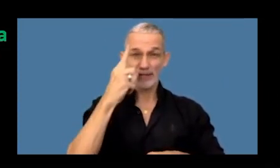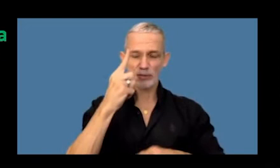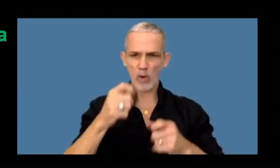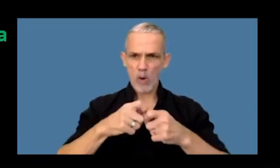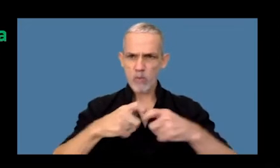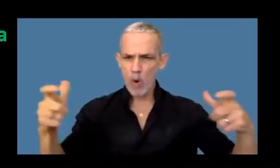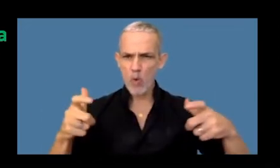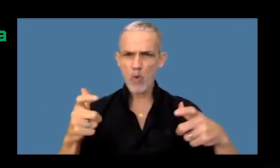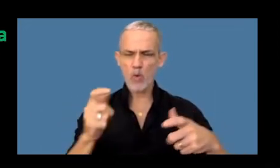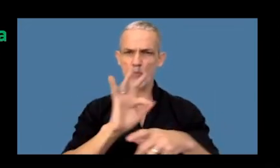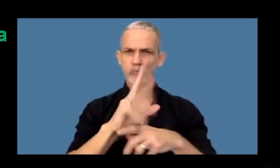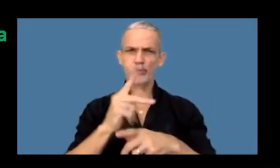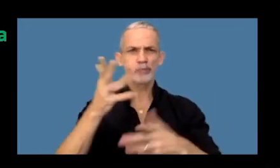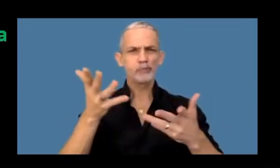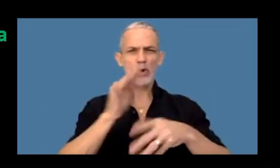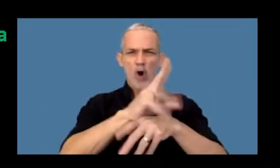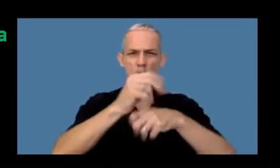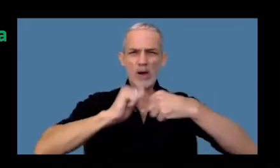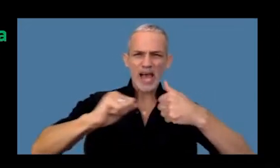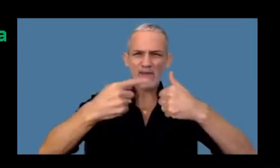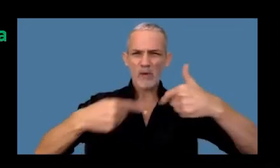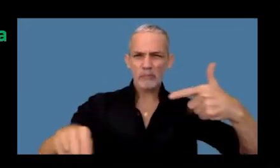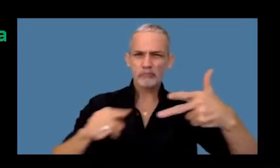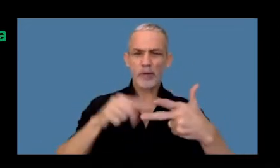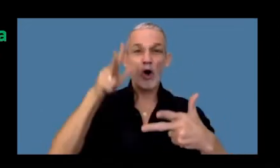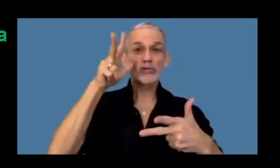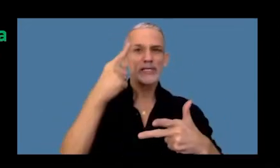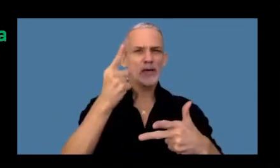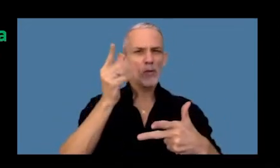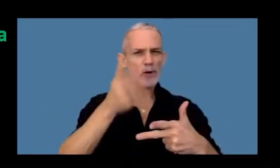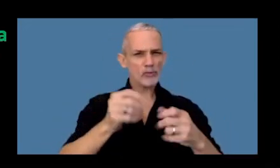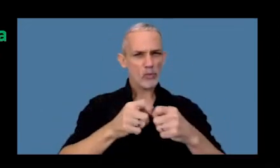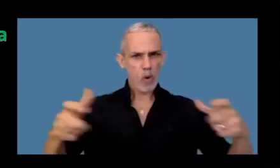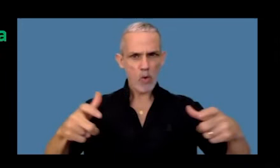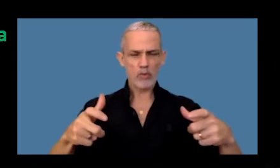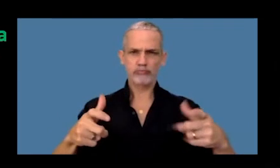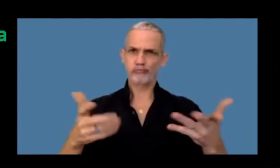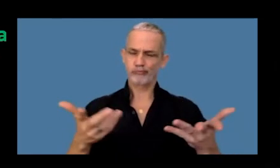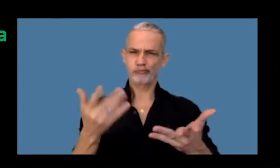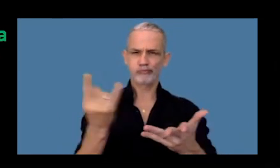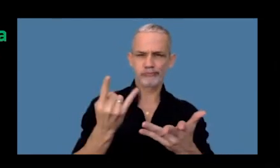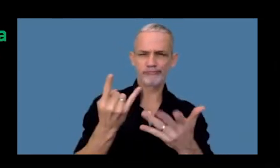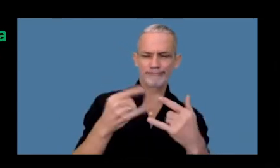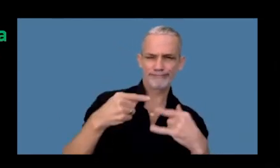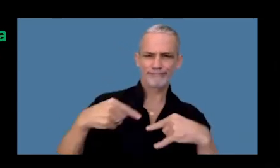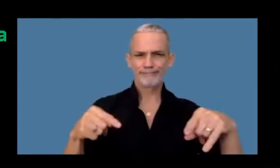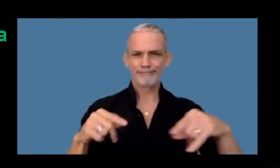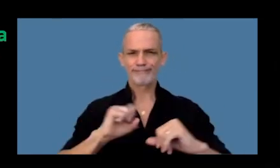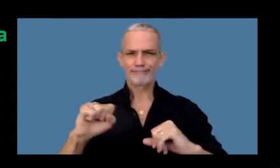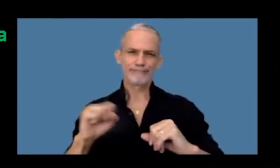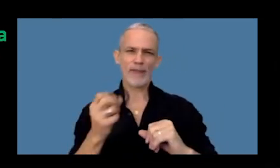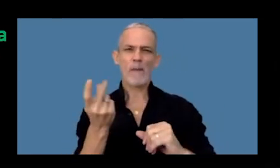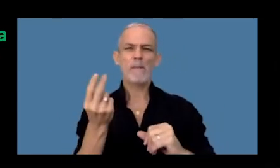del robo de fraude y delitos engañosos o acciones engañosas de